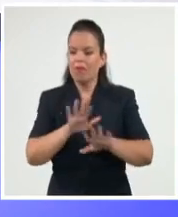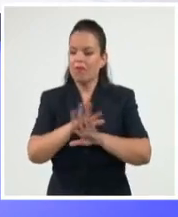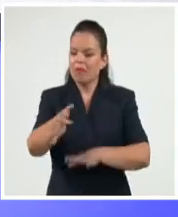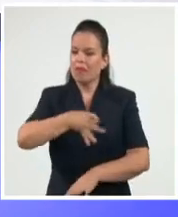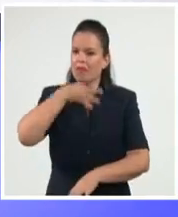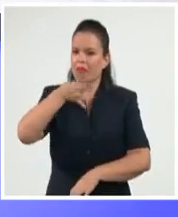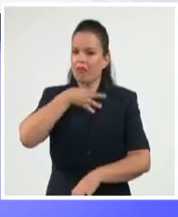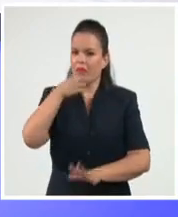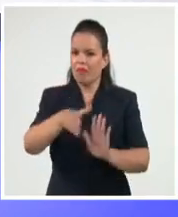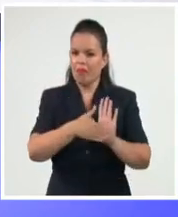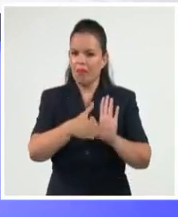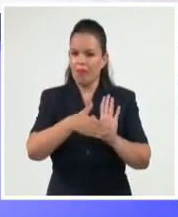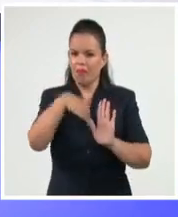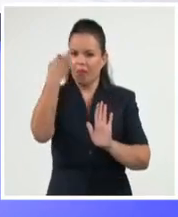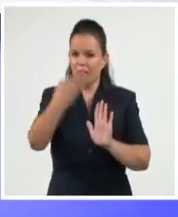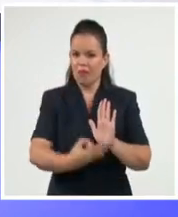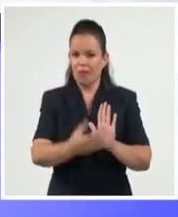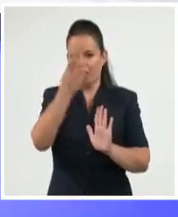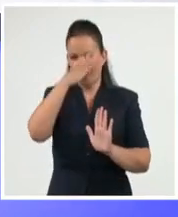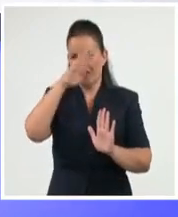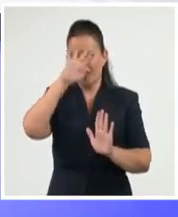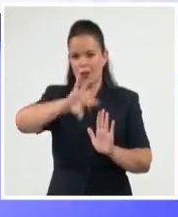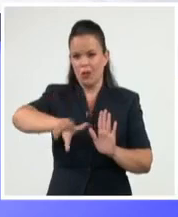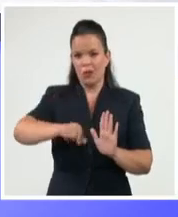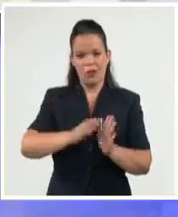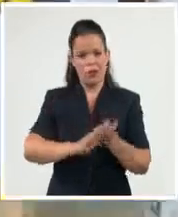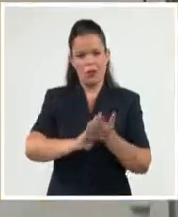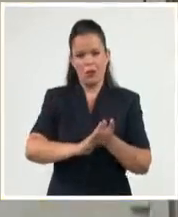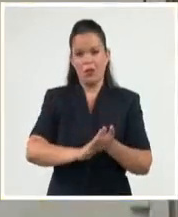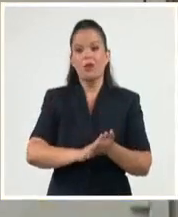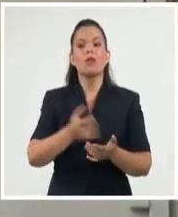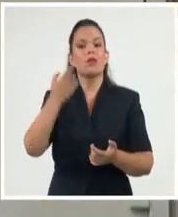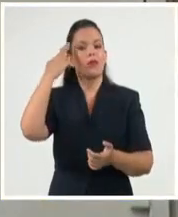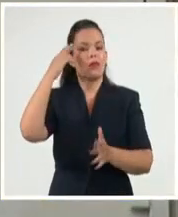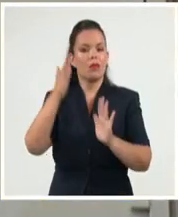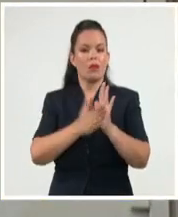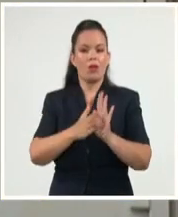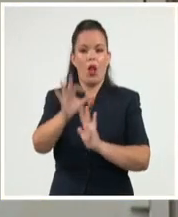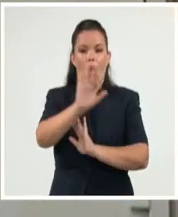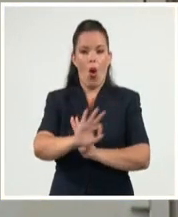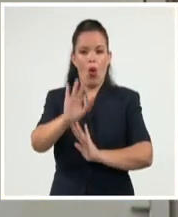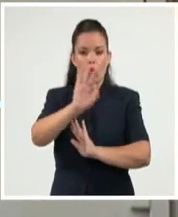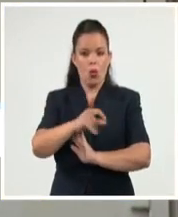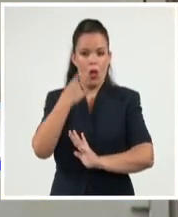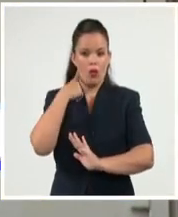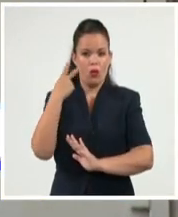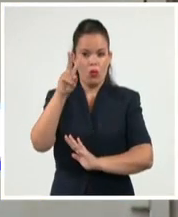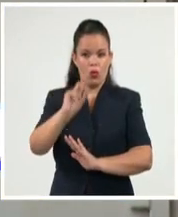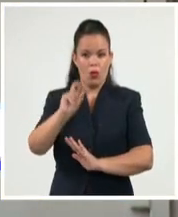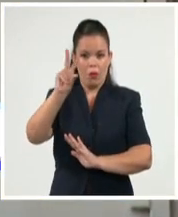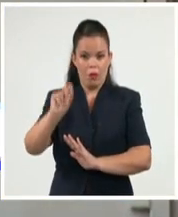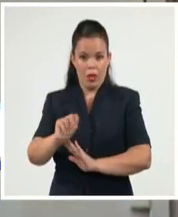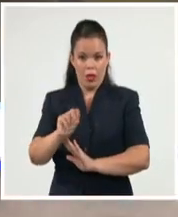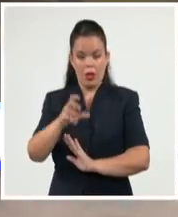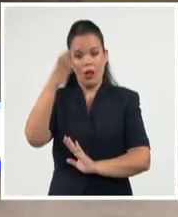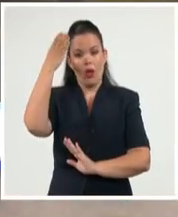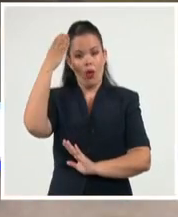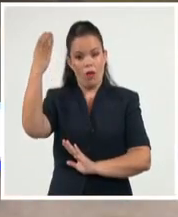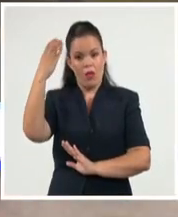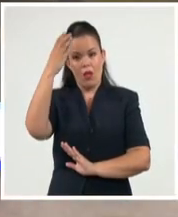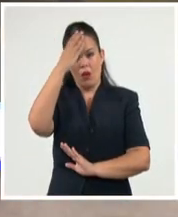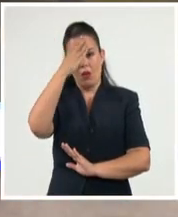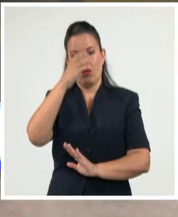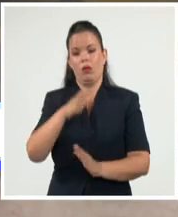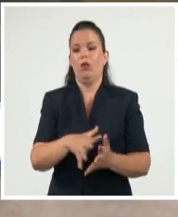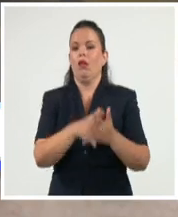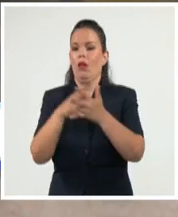Hernández recordó que en octubre de 2020 el gobierno estadounidense prohibió las relaciones de la compañía Western Union con las